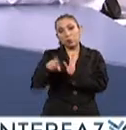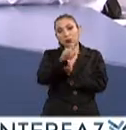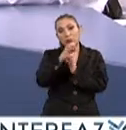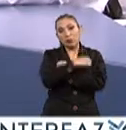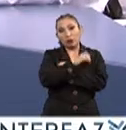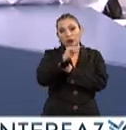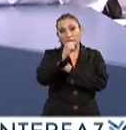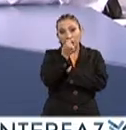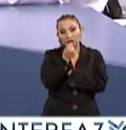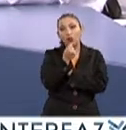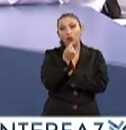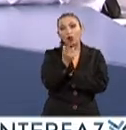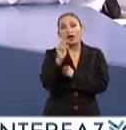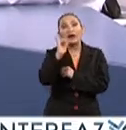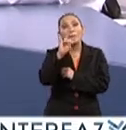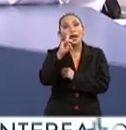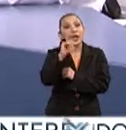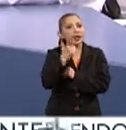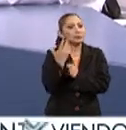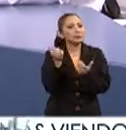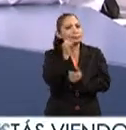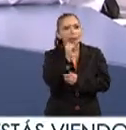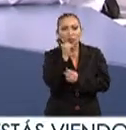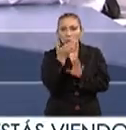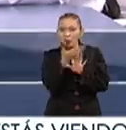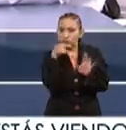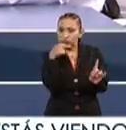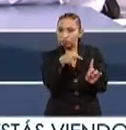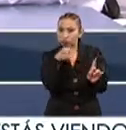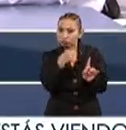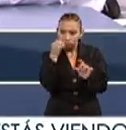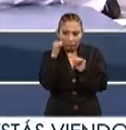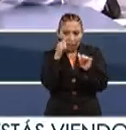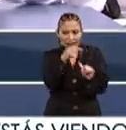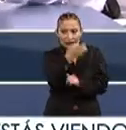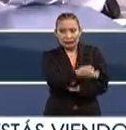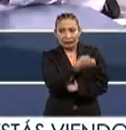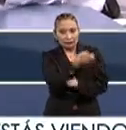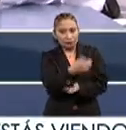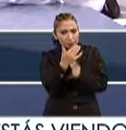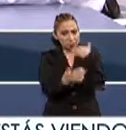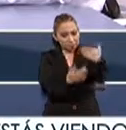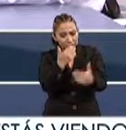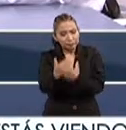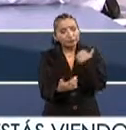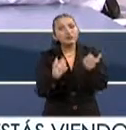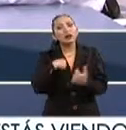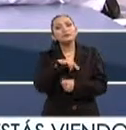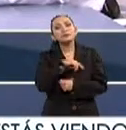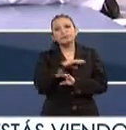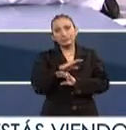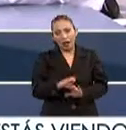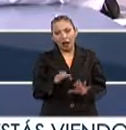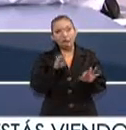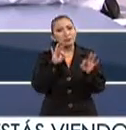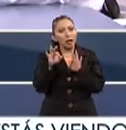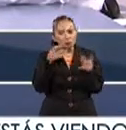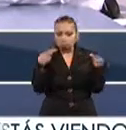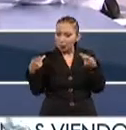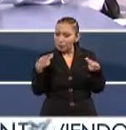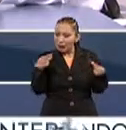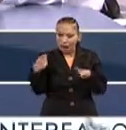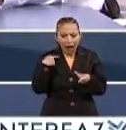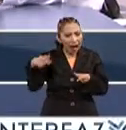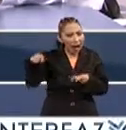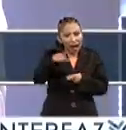tecnológica, el Politécnico está haciendo mucho énfasis. Entonces, hemos hecho una labor logística